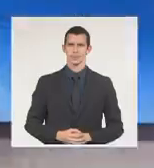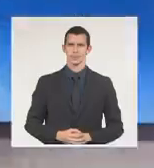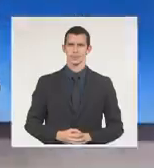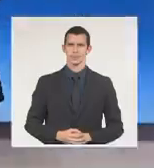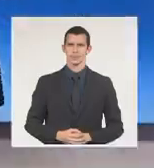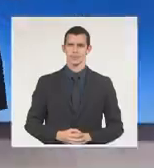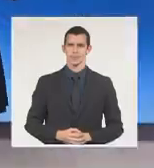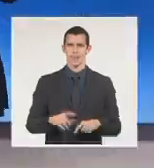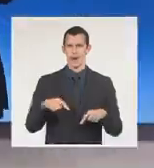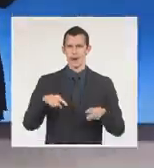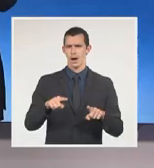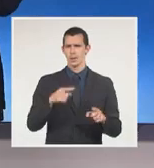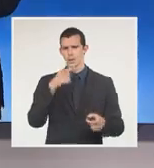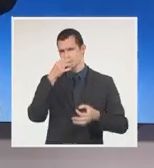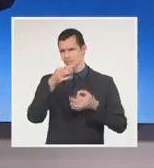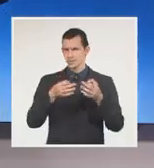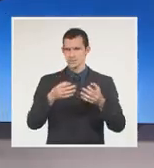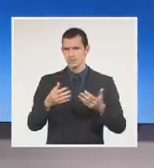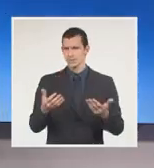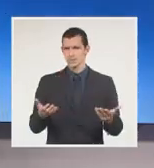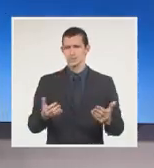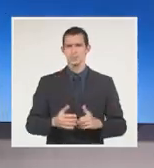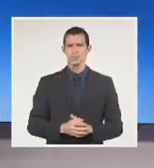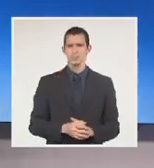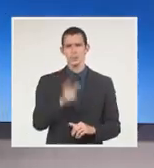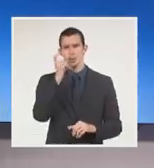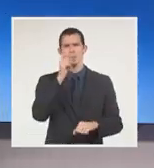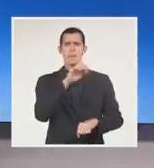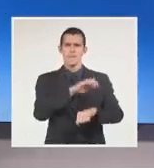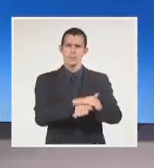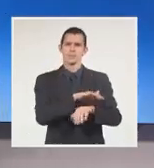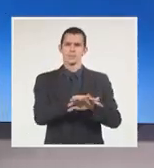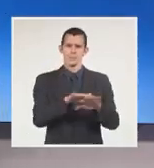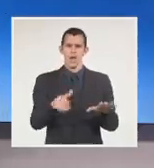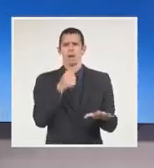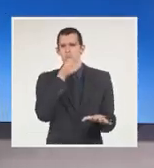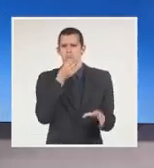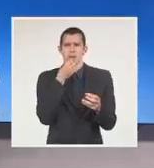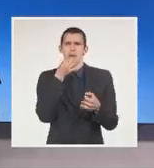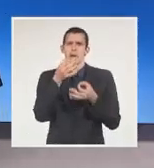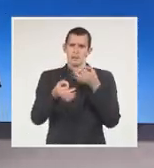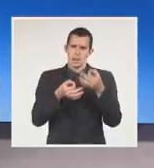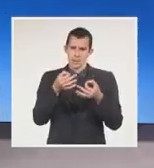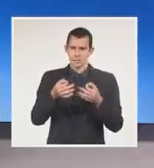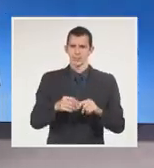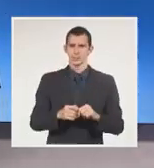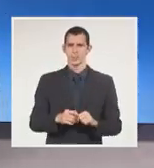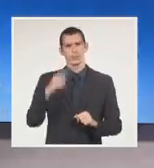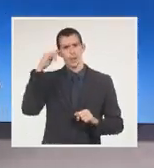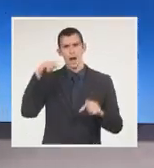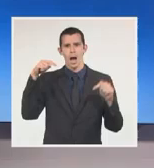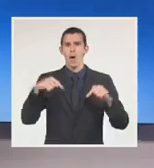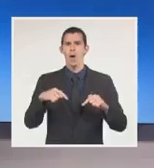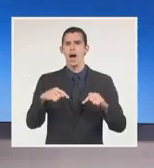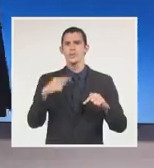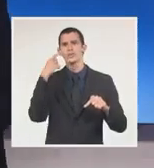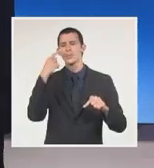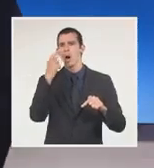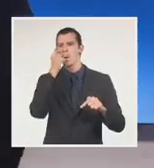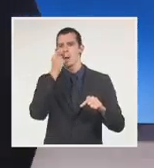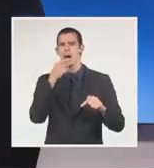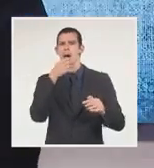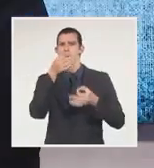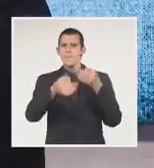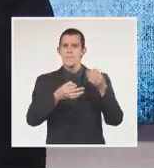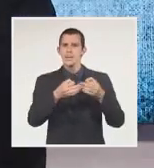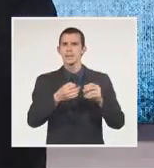Vamos a repasar la estructura, el detenido acaba de explicar, estructura que está funcionando, en este mismo momento, ahora mismo funciona,